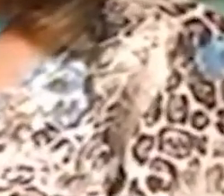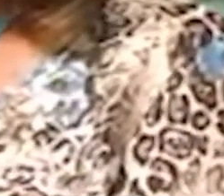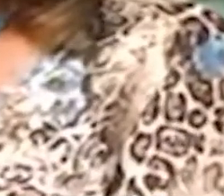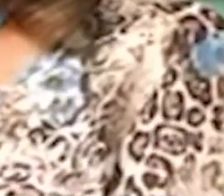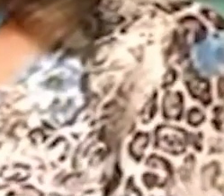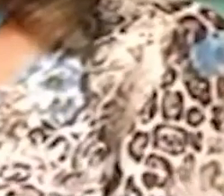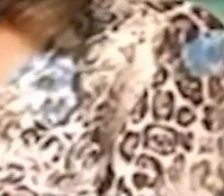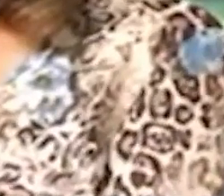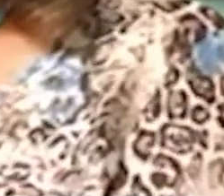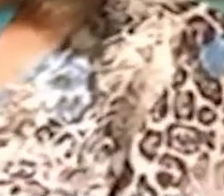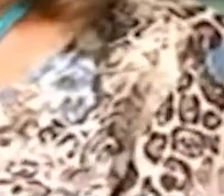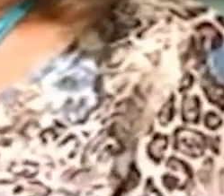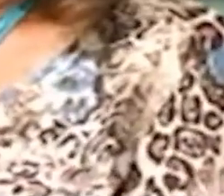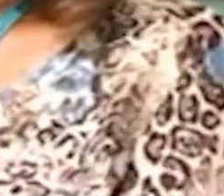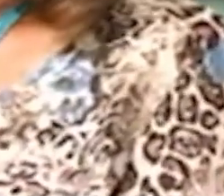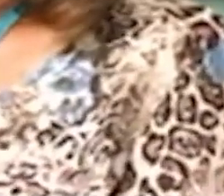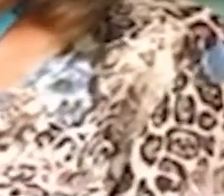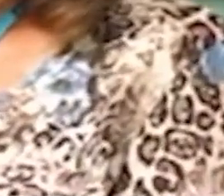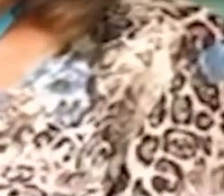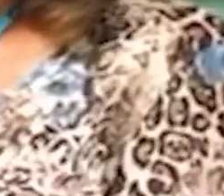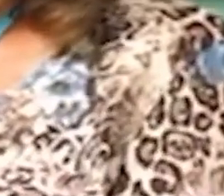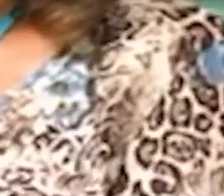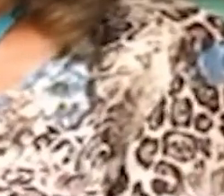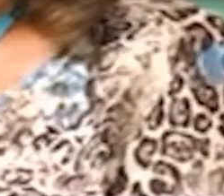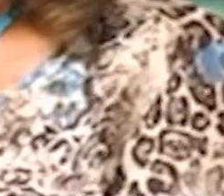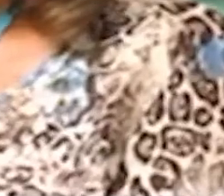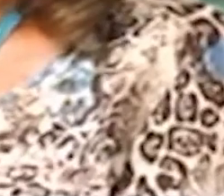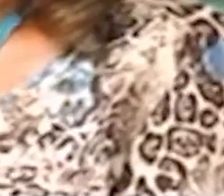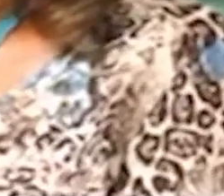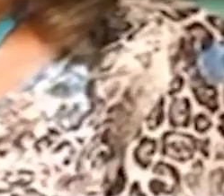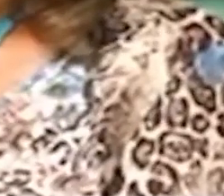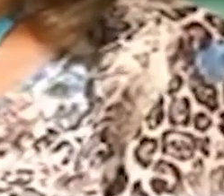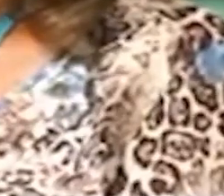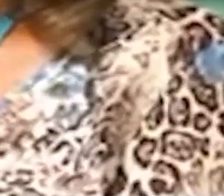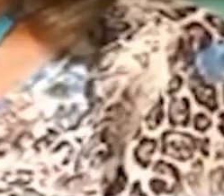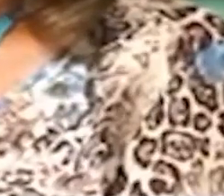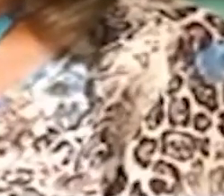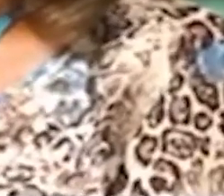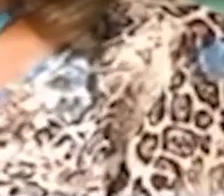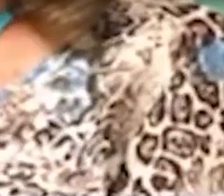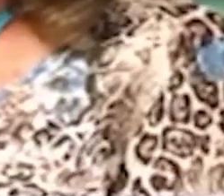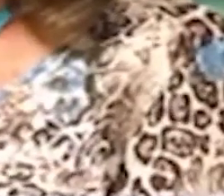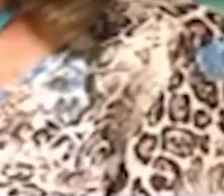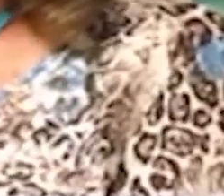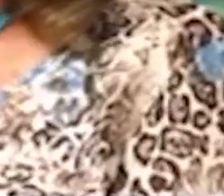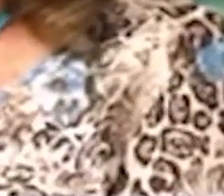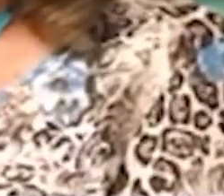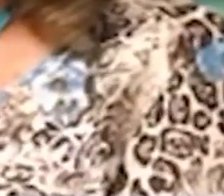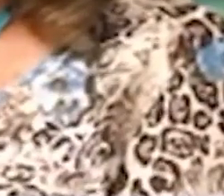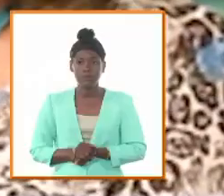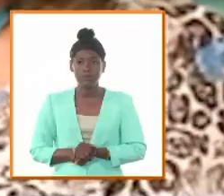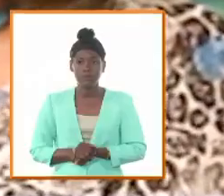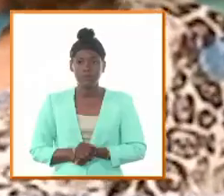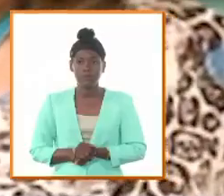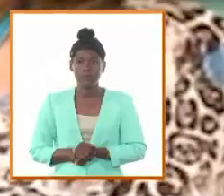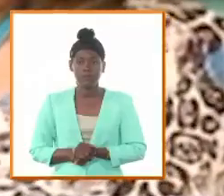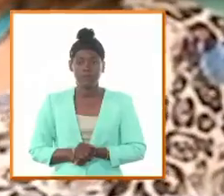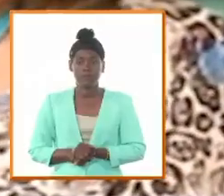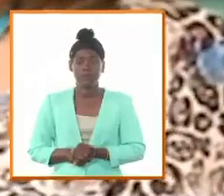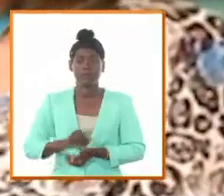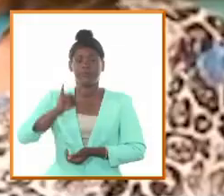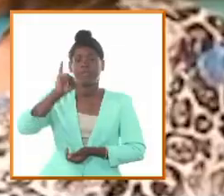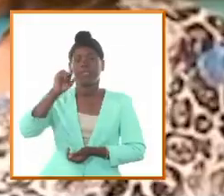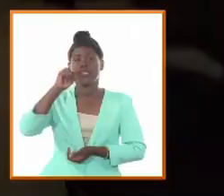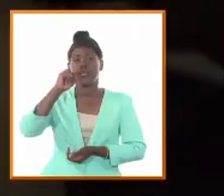Ignacio Ignacio Gramonte incluso le vamos a rendir homenaje por su figura como héroe militar pero a me gusta recordar